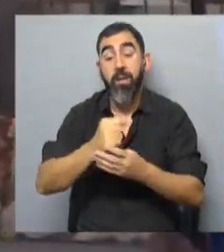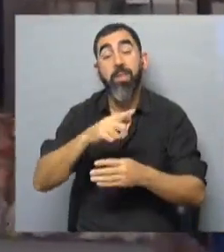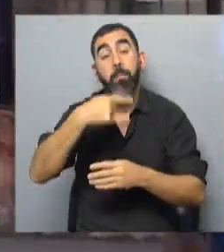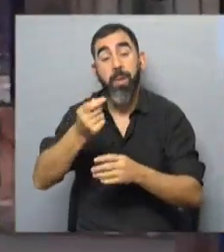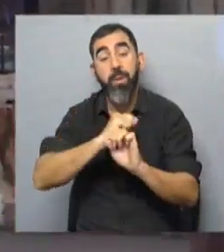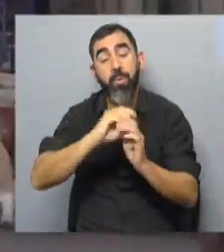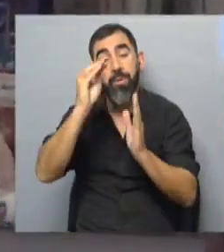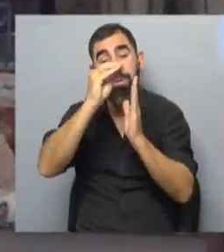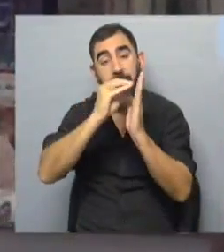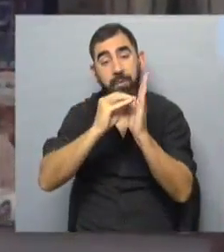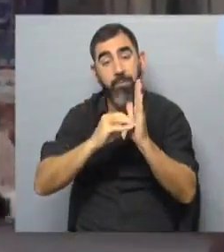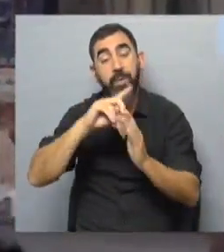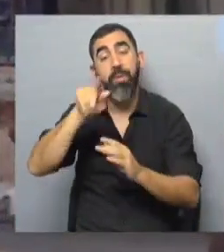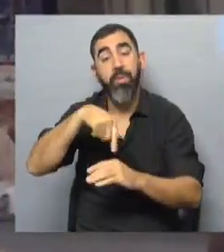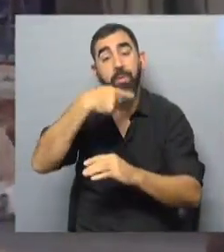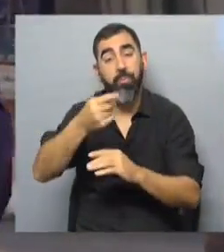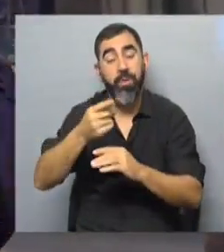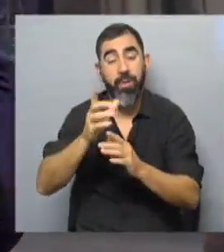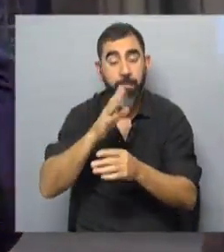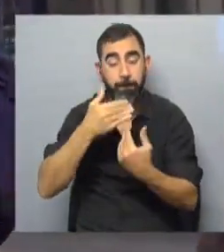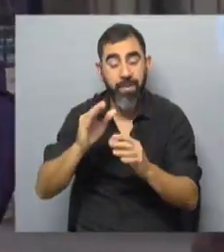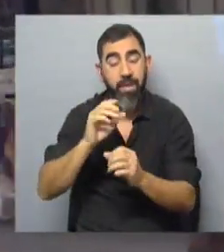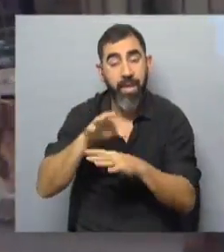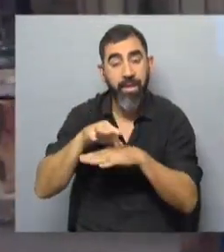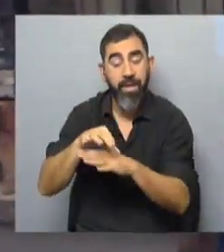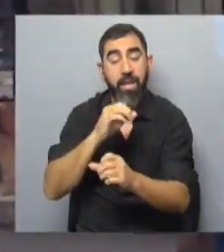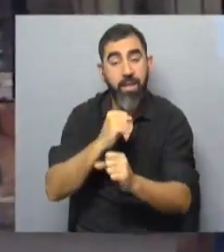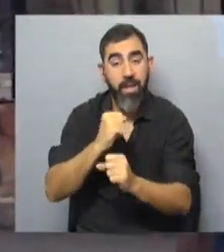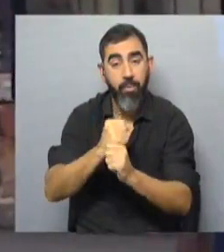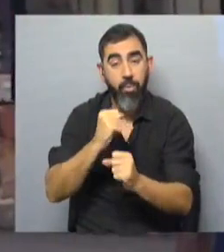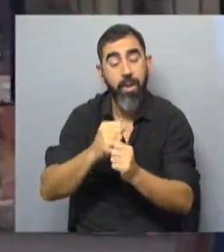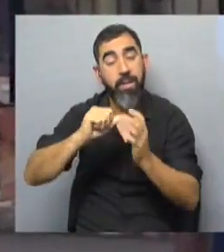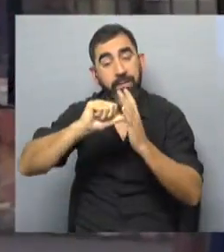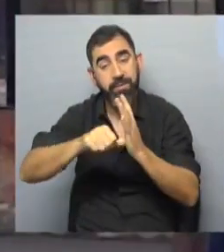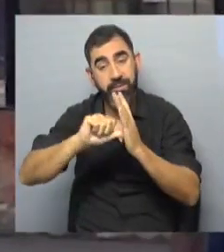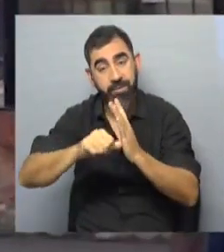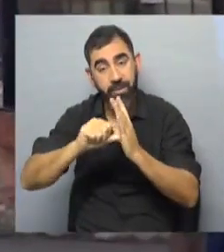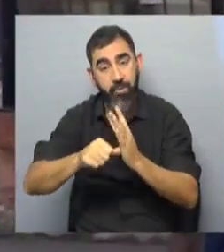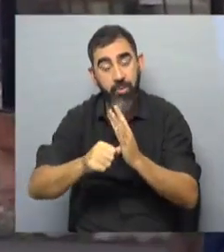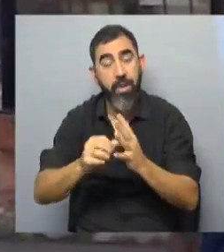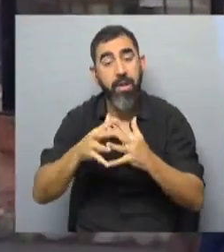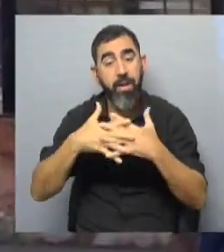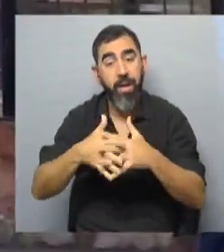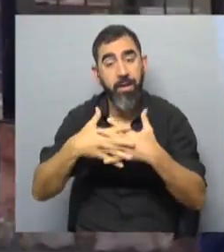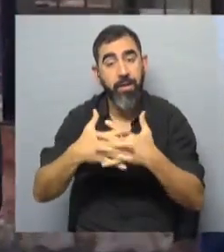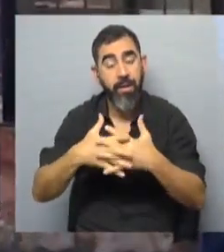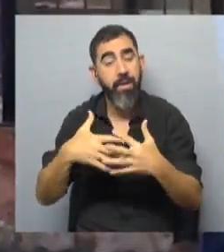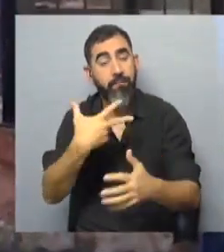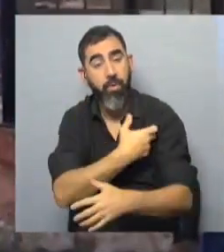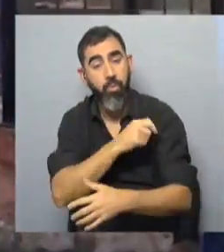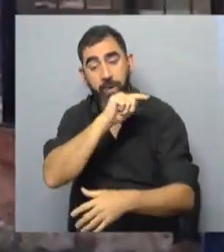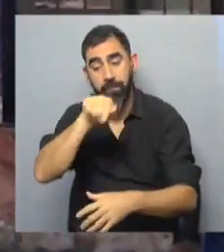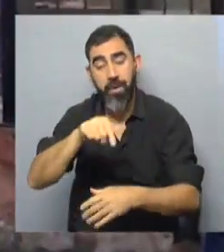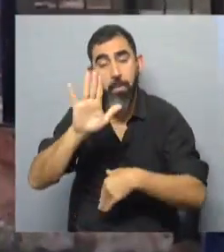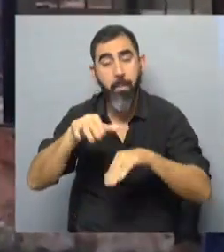esta preinscripción, después está esta orientación laboral, cédula, carné de vacunación vigente. Vienen aquí